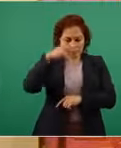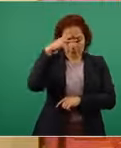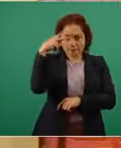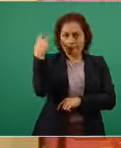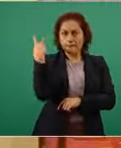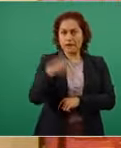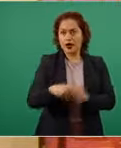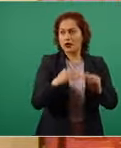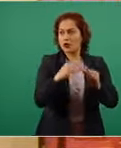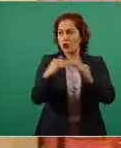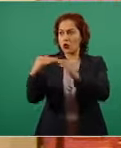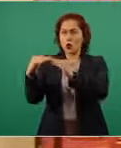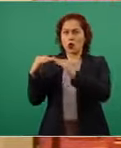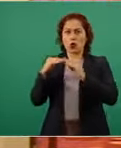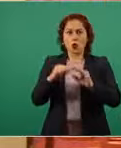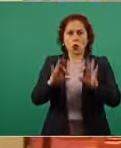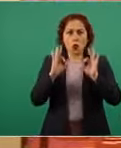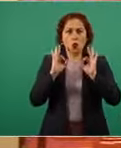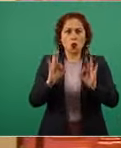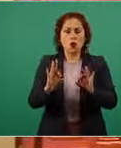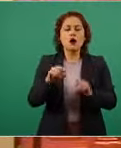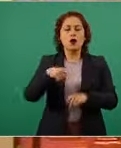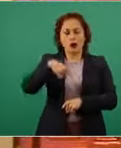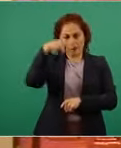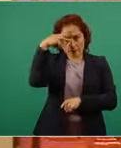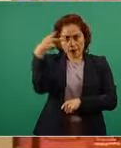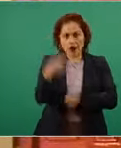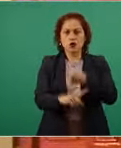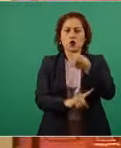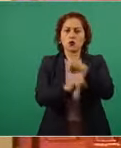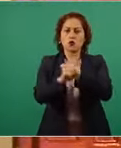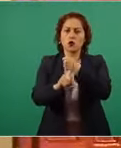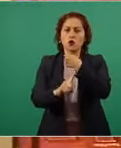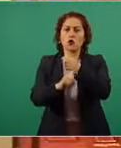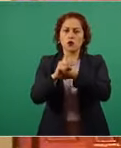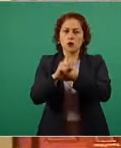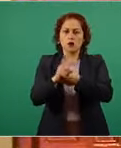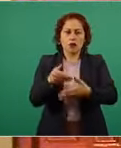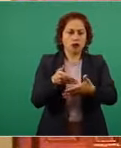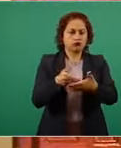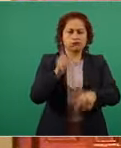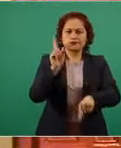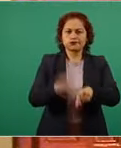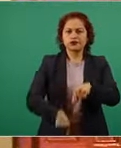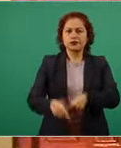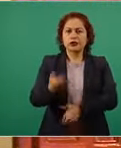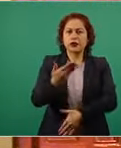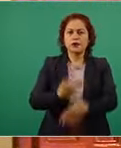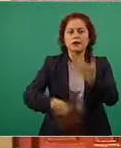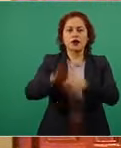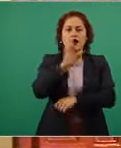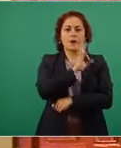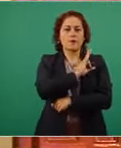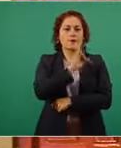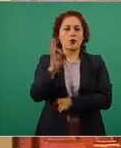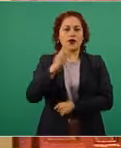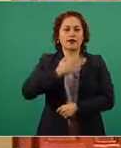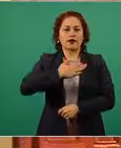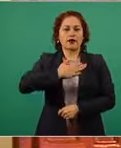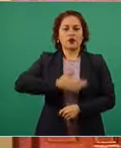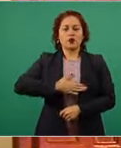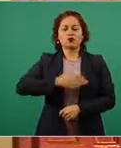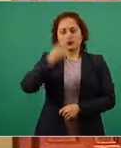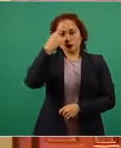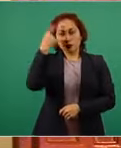podría resolver sus grandes y graves problemas y avanzar con libertad y justicia hacia la prosperidad.